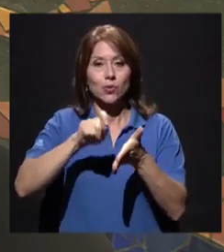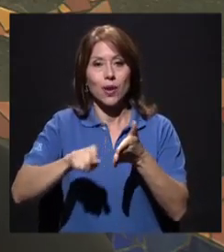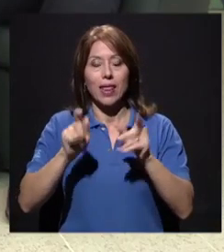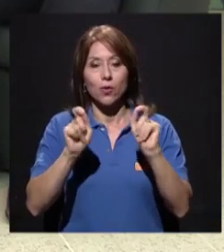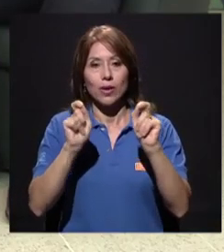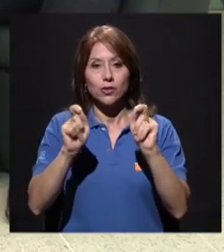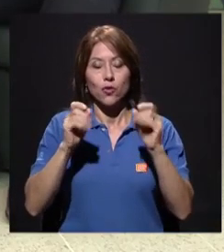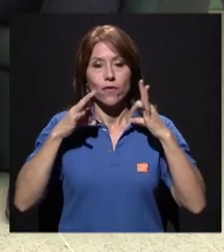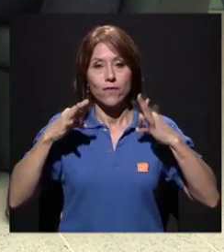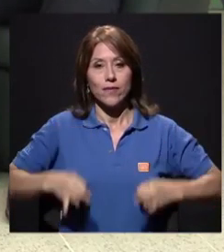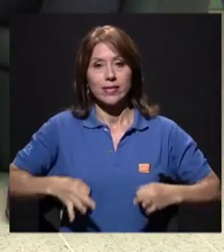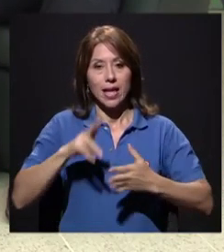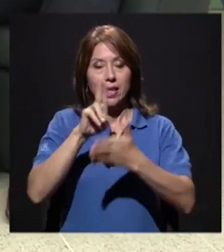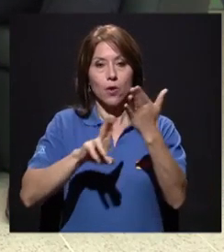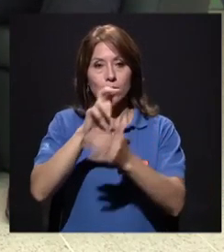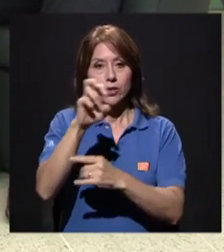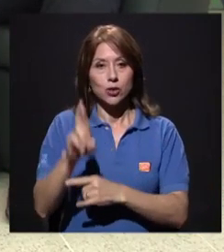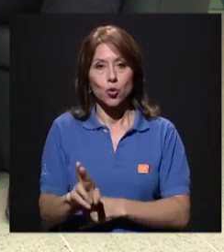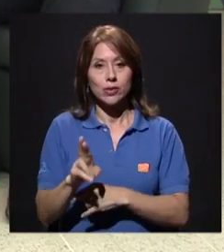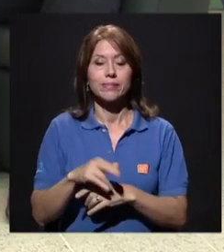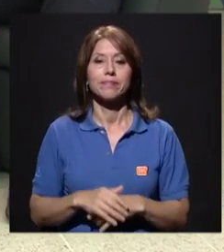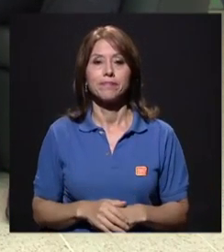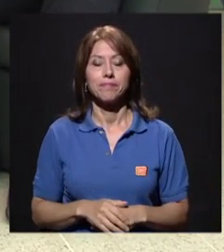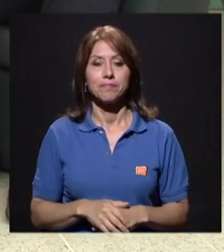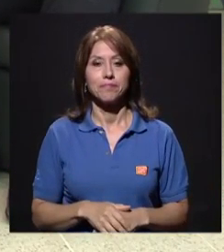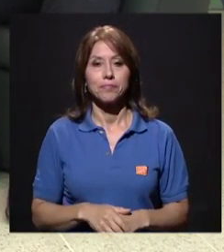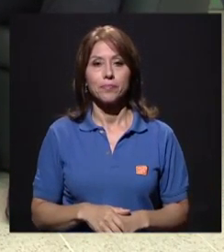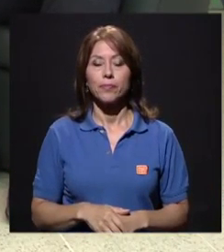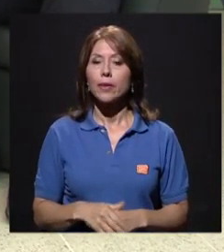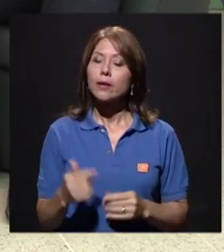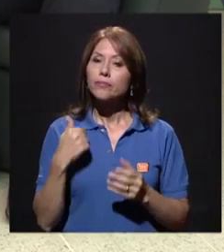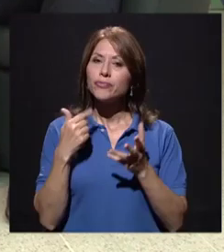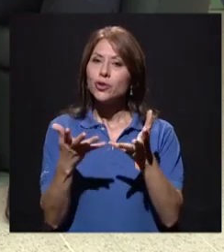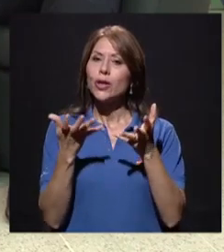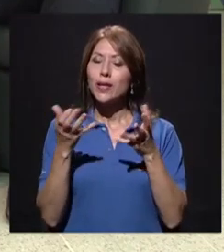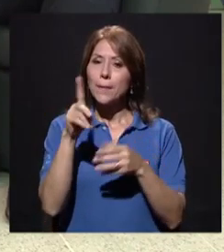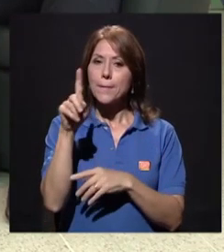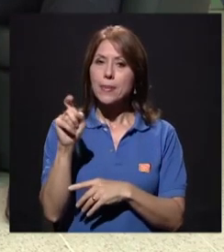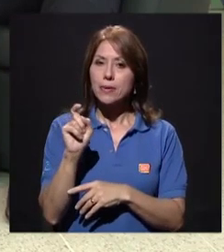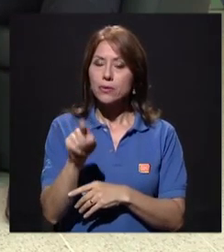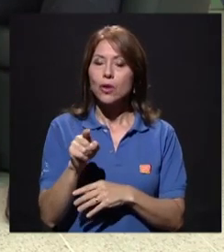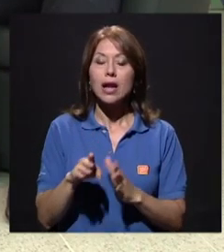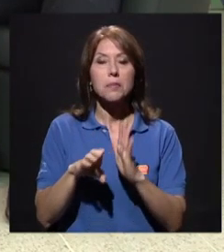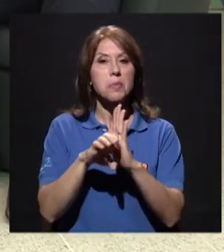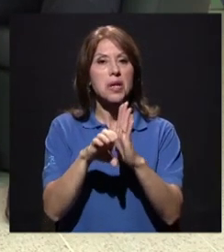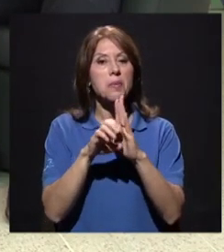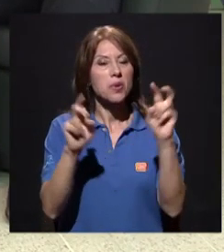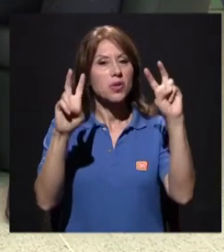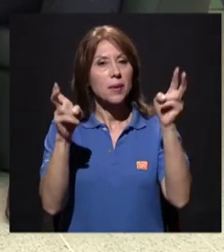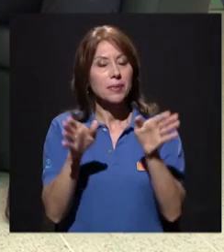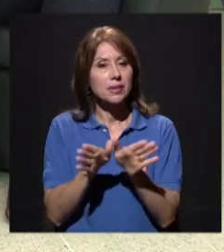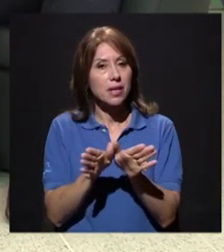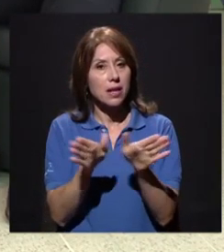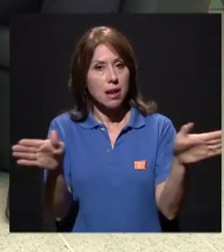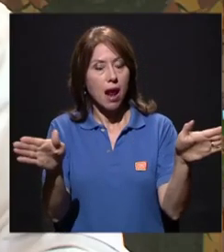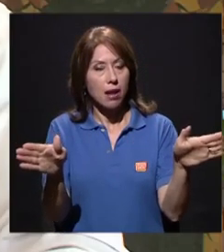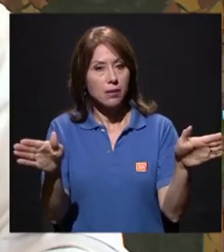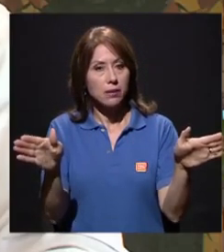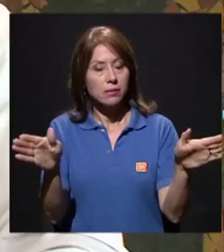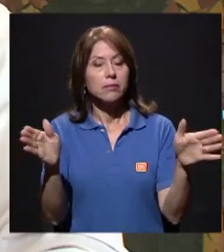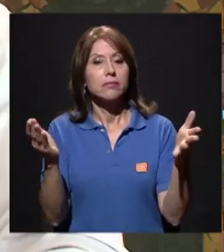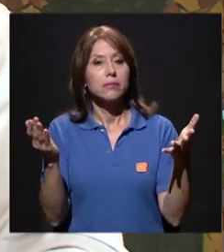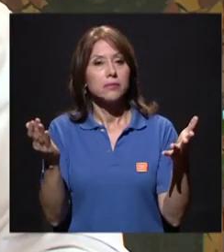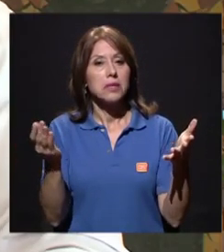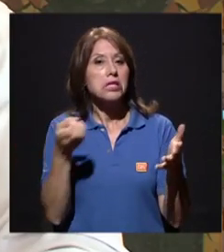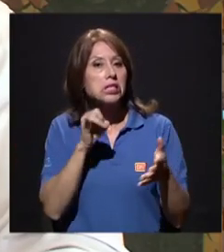Rica. Donoval, yo quería preguntarle con respecto a los aspectos como generales, a lo largo de tomar en